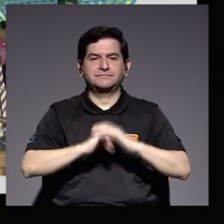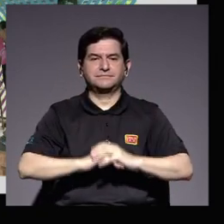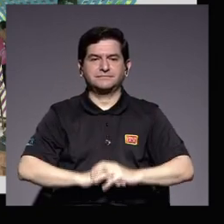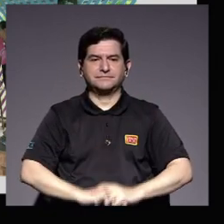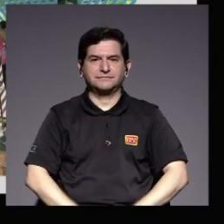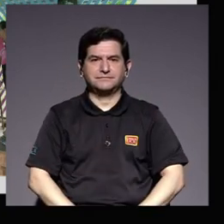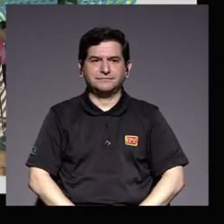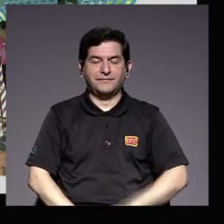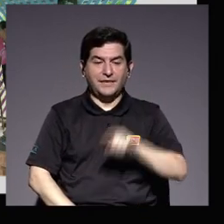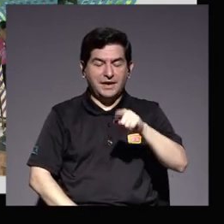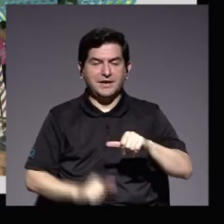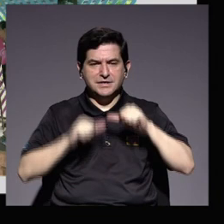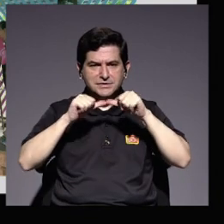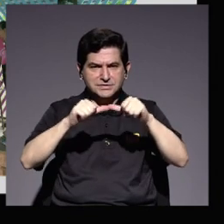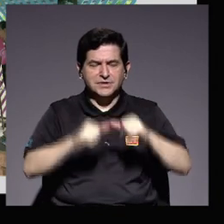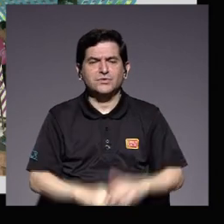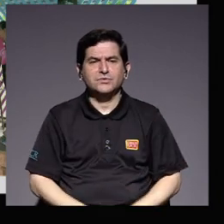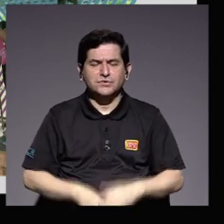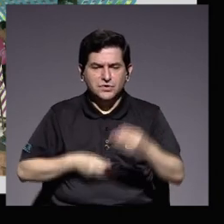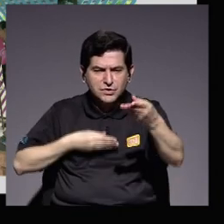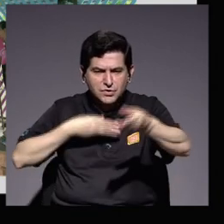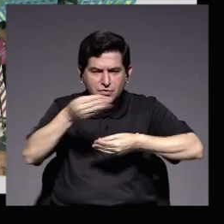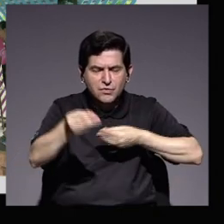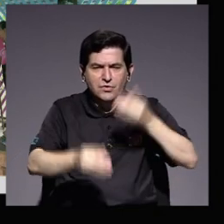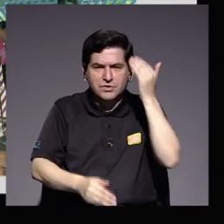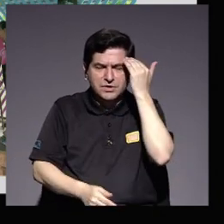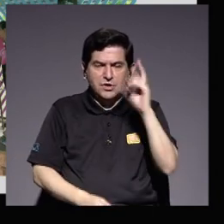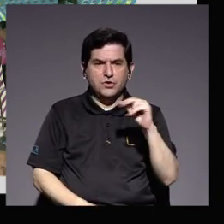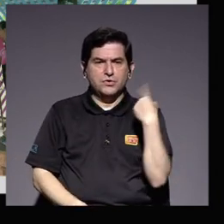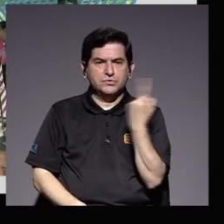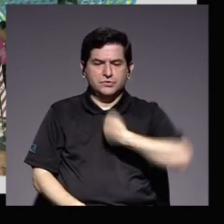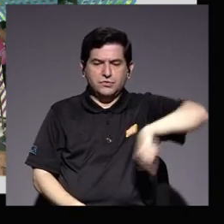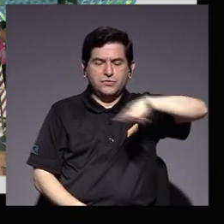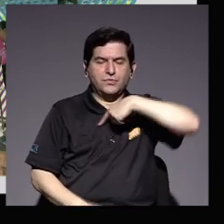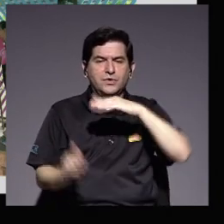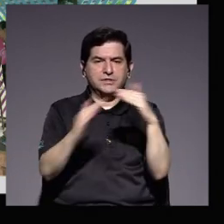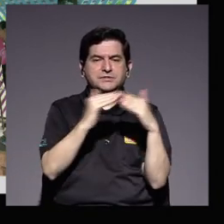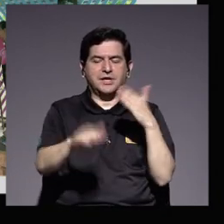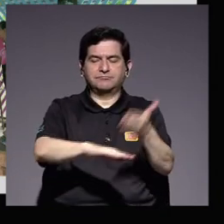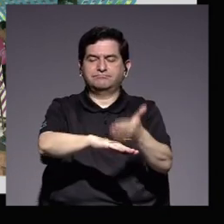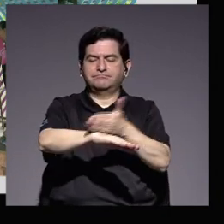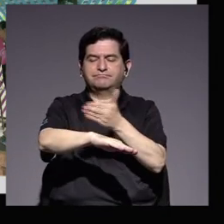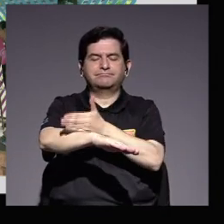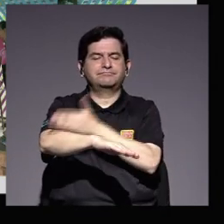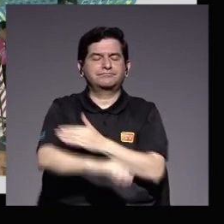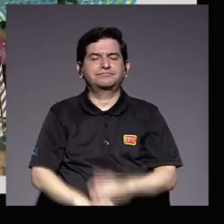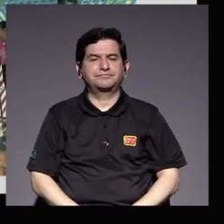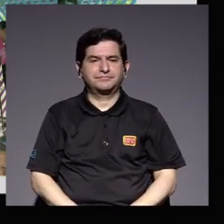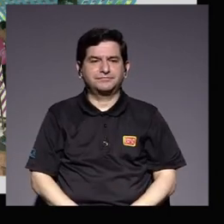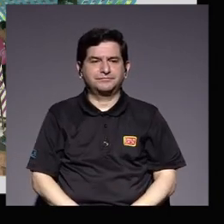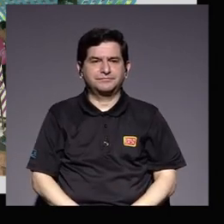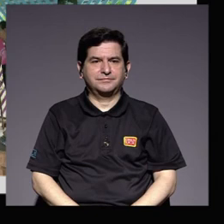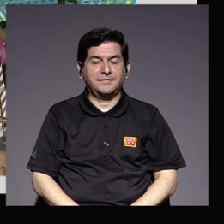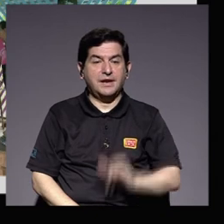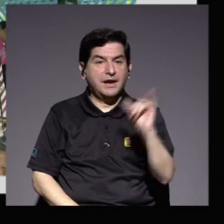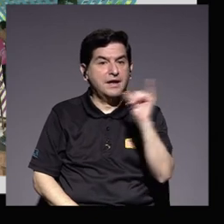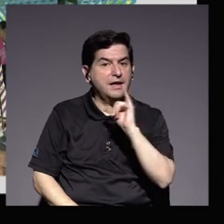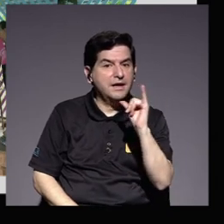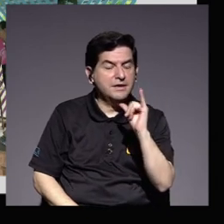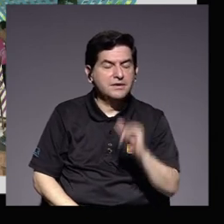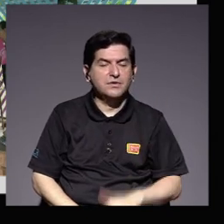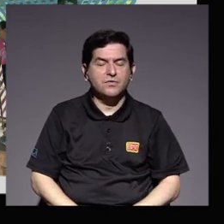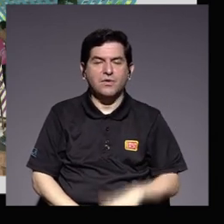en este continuo intercambio de saberes no sólo nuestra comunidad crece no sólo la comunidad crece perdón sino además